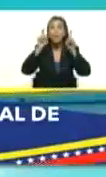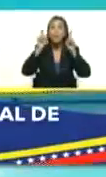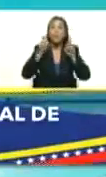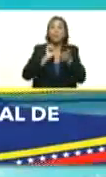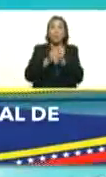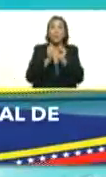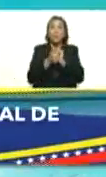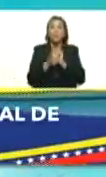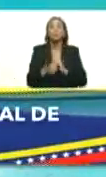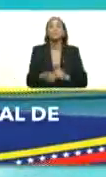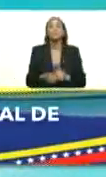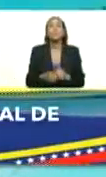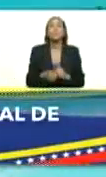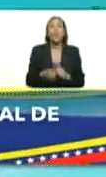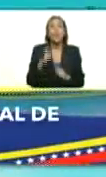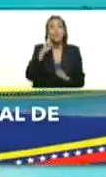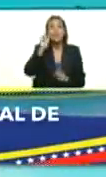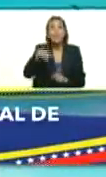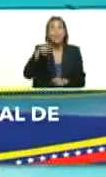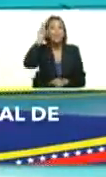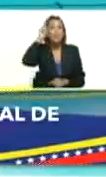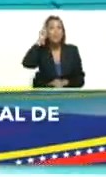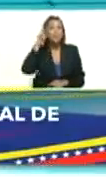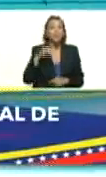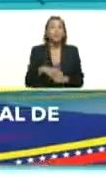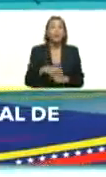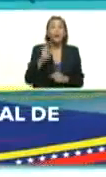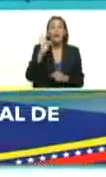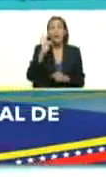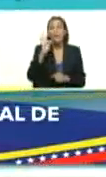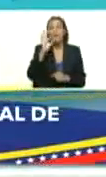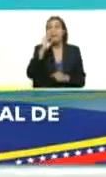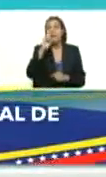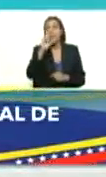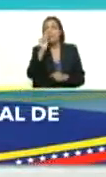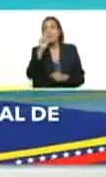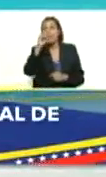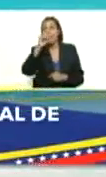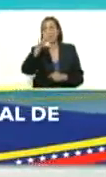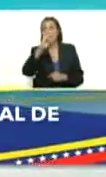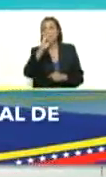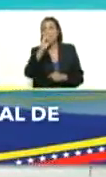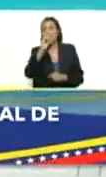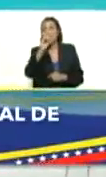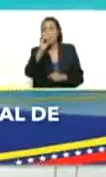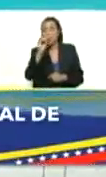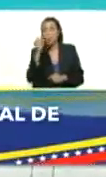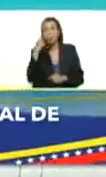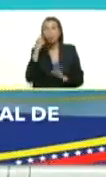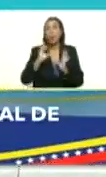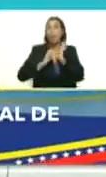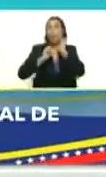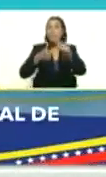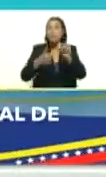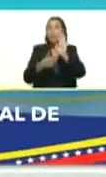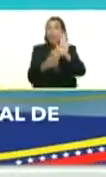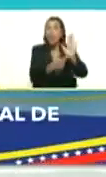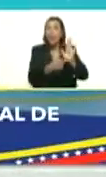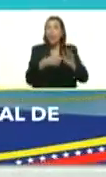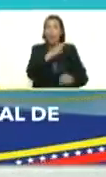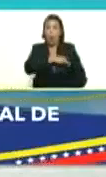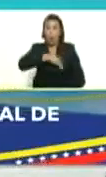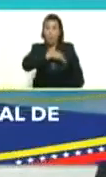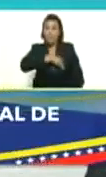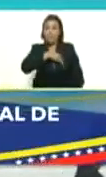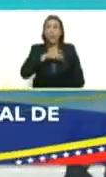Nacional y bueno, como usted ha dicho el profesor Francisco Garcés que ha estado aquí permanentemente desde un primer momento en la subcomisión que ha